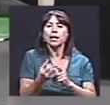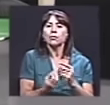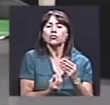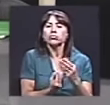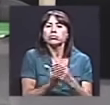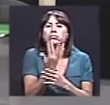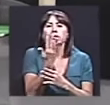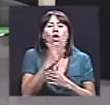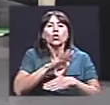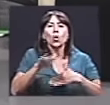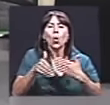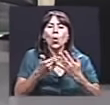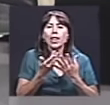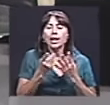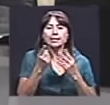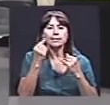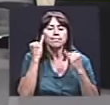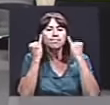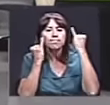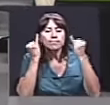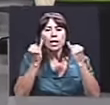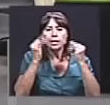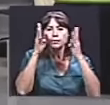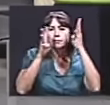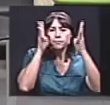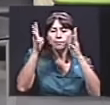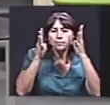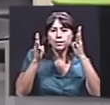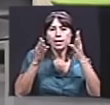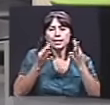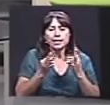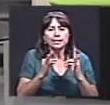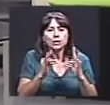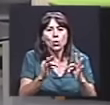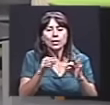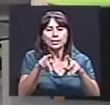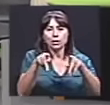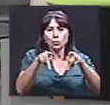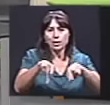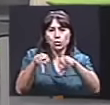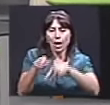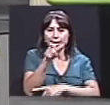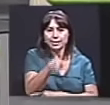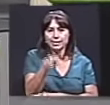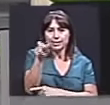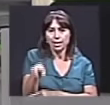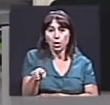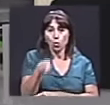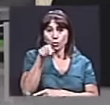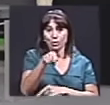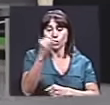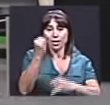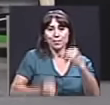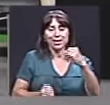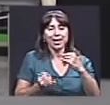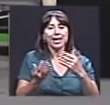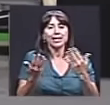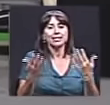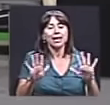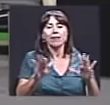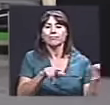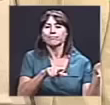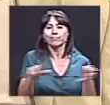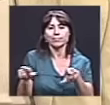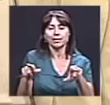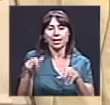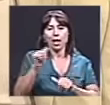intenciones, todas las motivaciones de los personajes y cuando eso termine, básicamente tendríamos lista